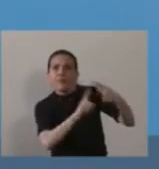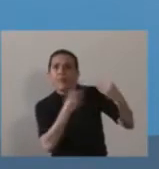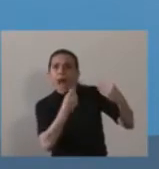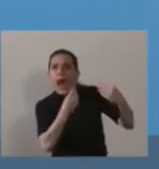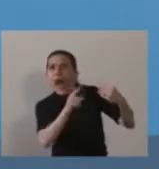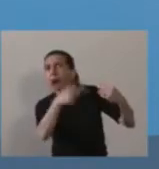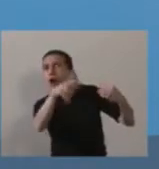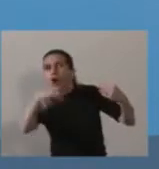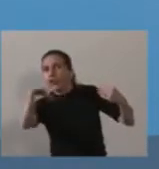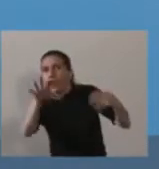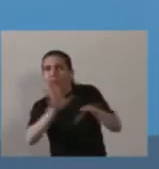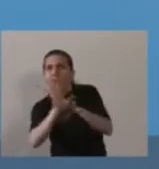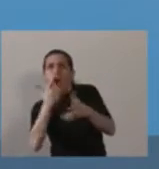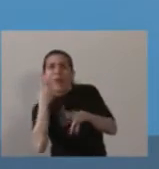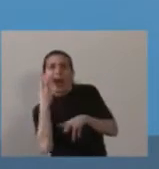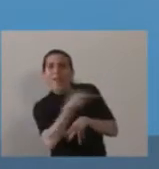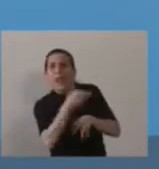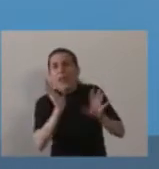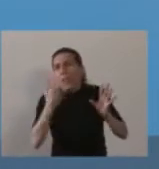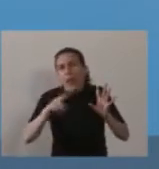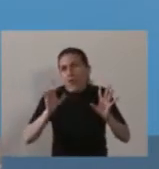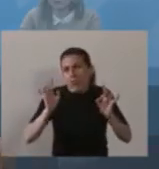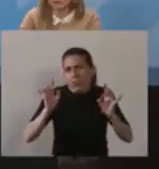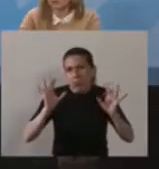Pero nada más que eso, nada más que eso.